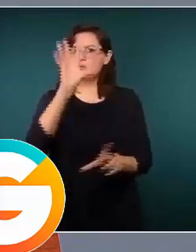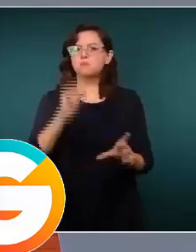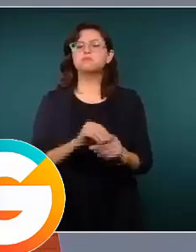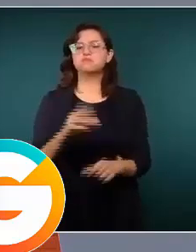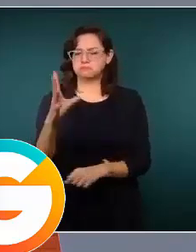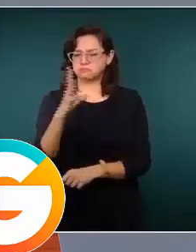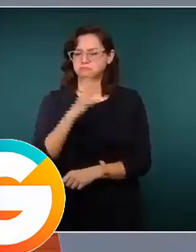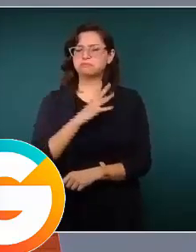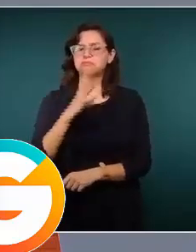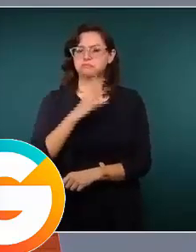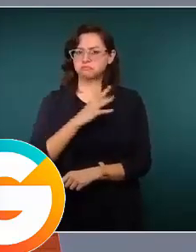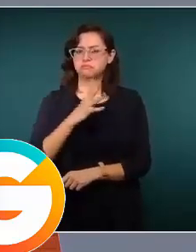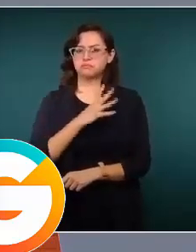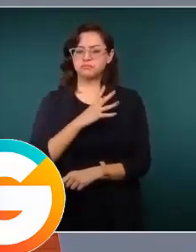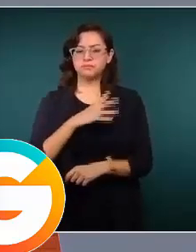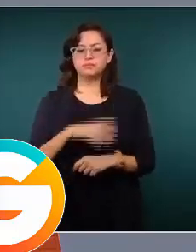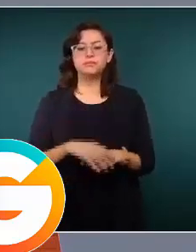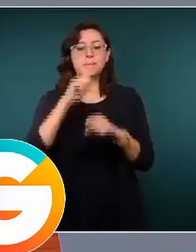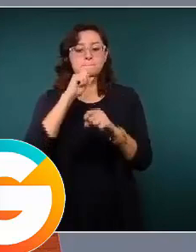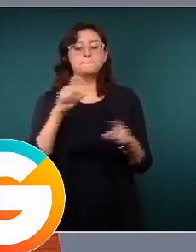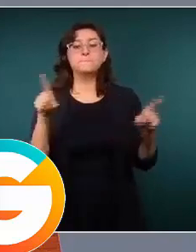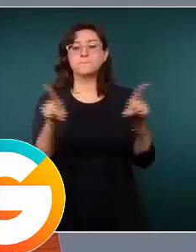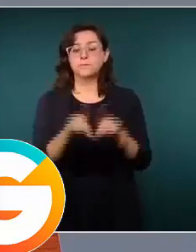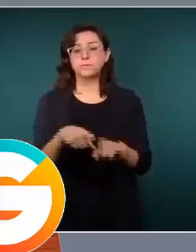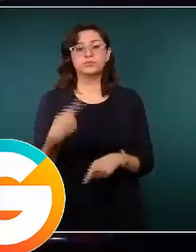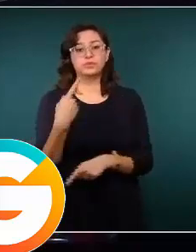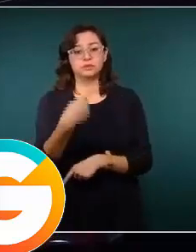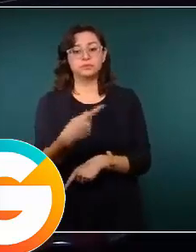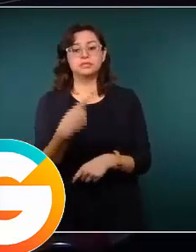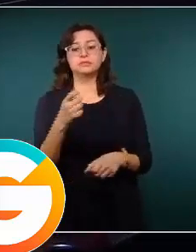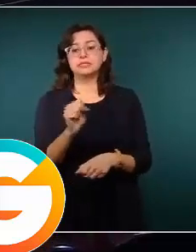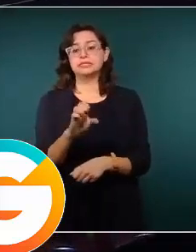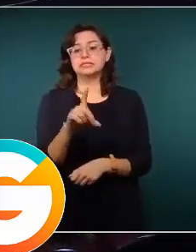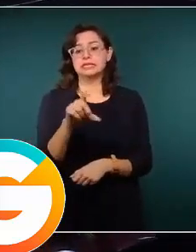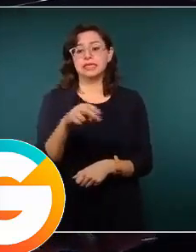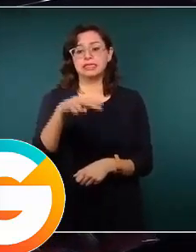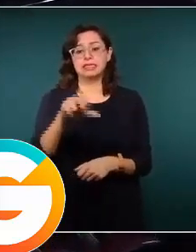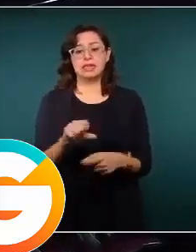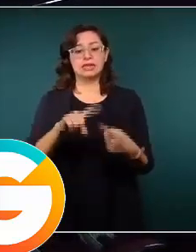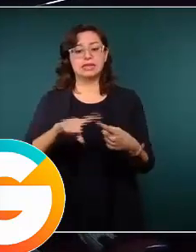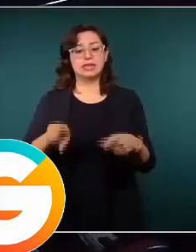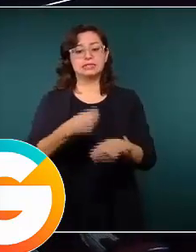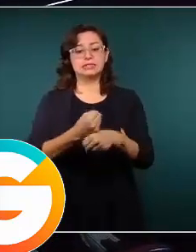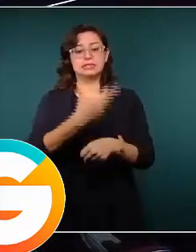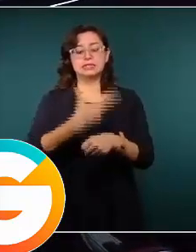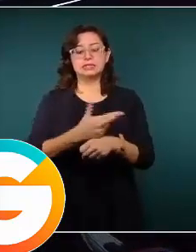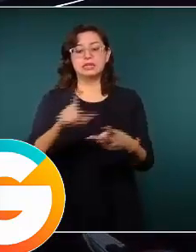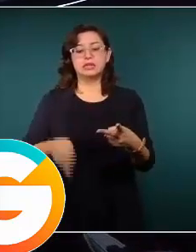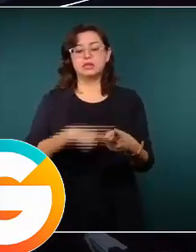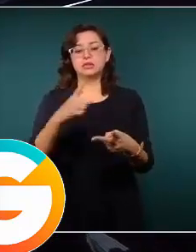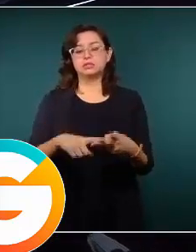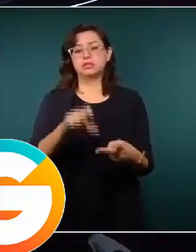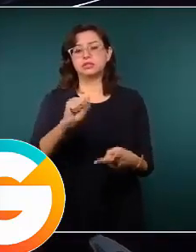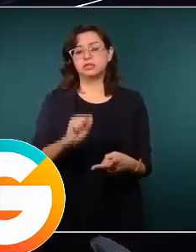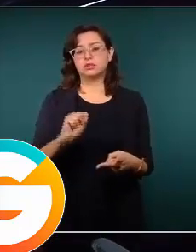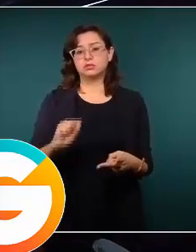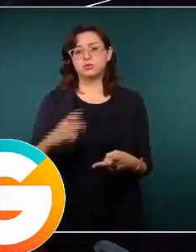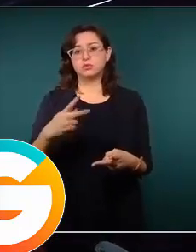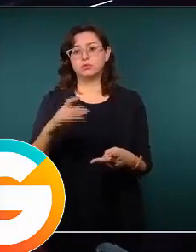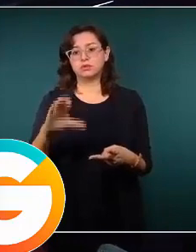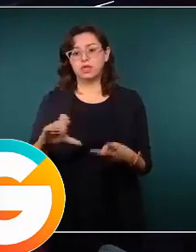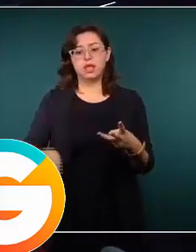en el Estado de México. Y agradecer al secretario de Defensa, al secretario de Seguridad, por supuesto, a la secretaria de Gobernación,